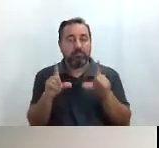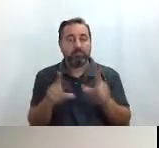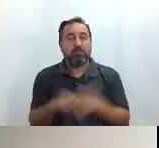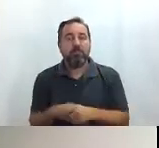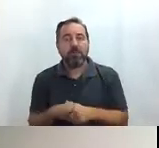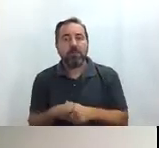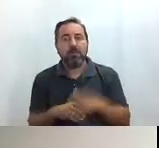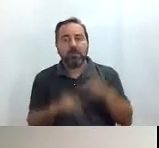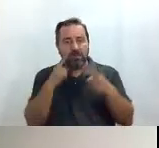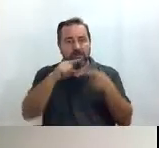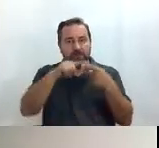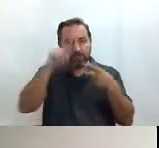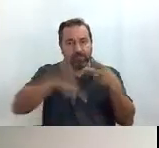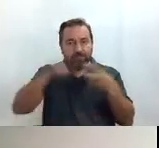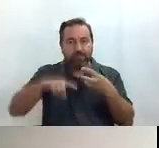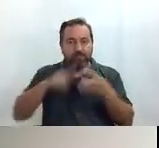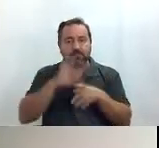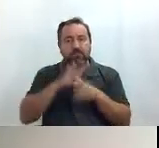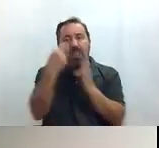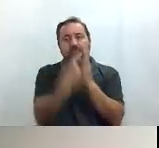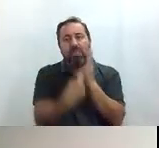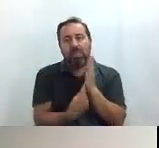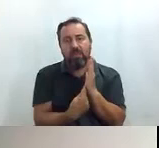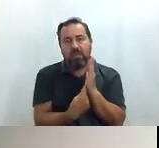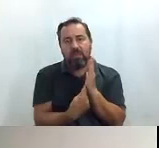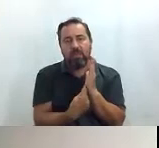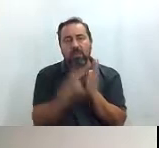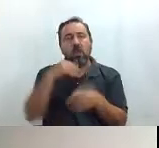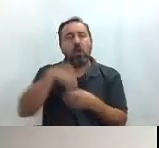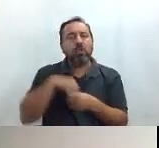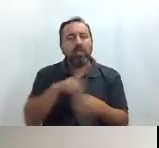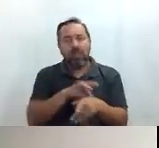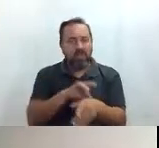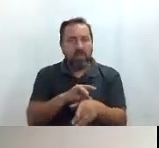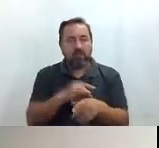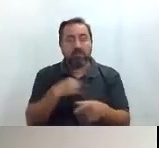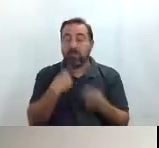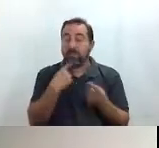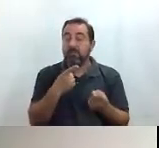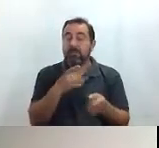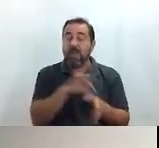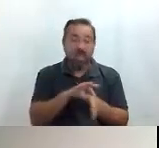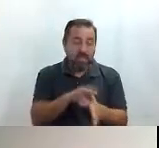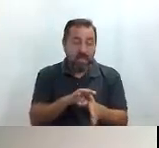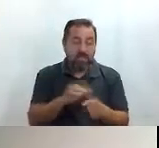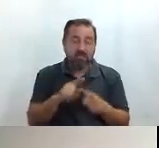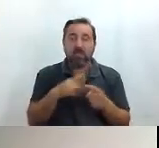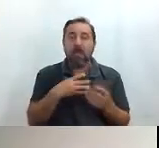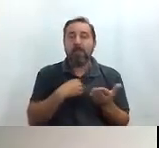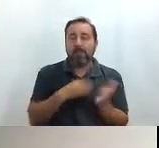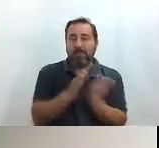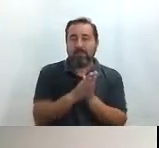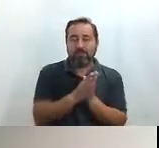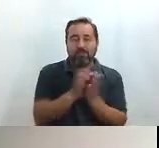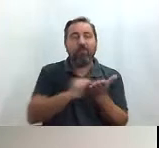Y aquí os he puesto el índice para que veáis cuál es el contenido de la guía. Deciros que la guía la tenemos en papel en las oficinas de